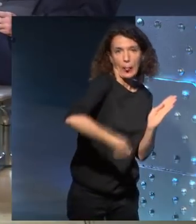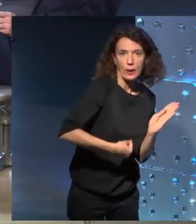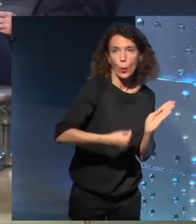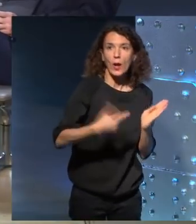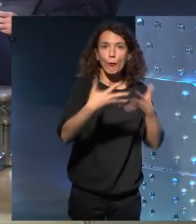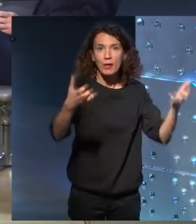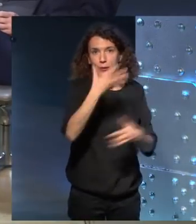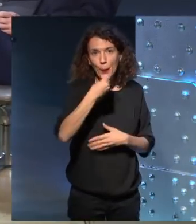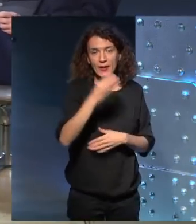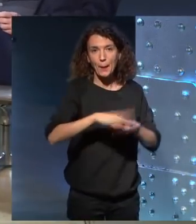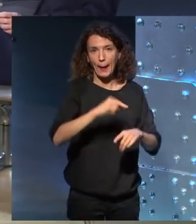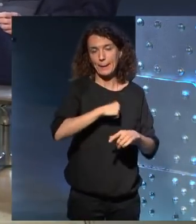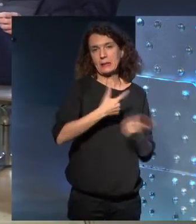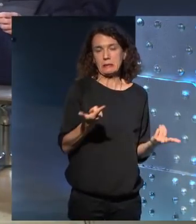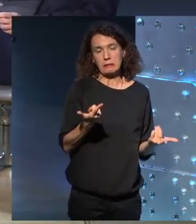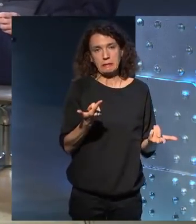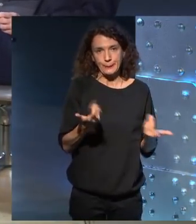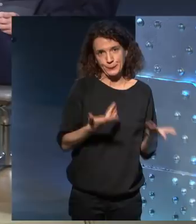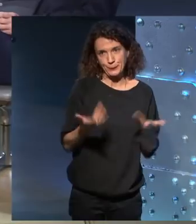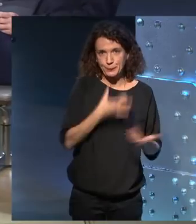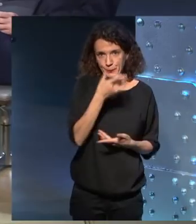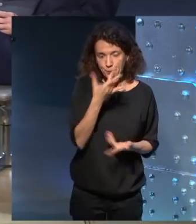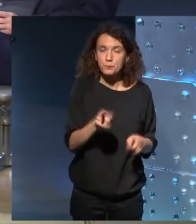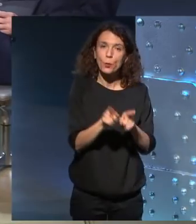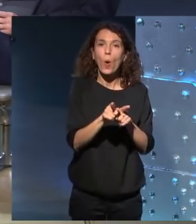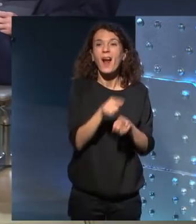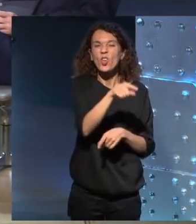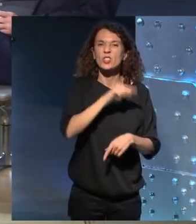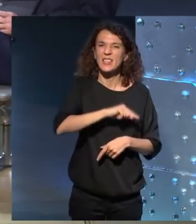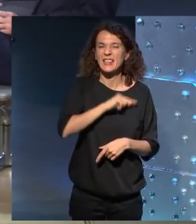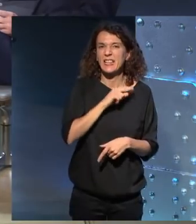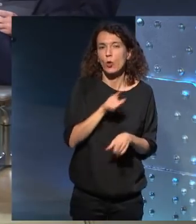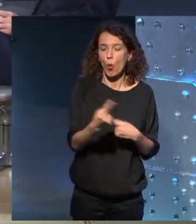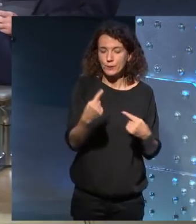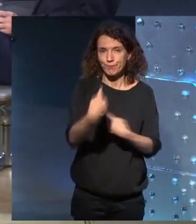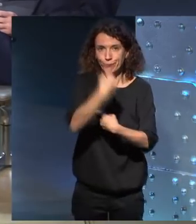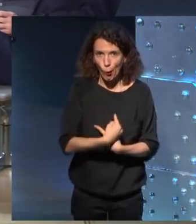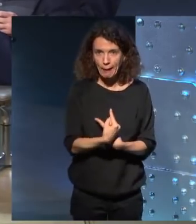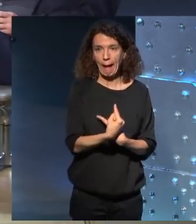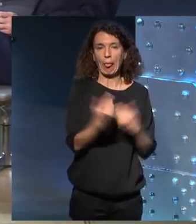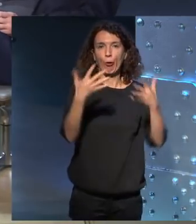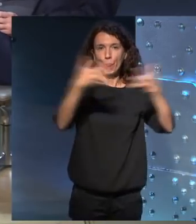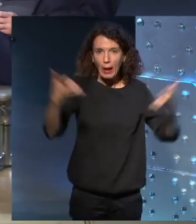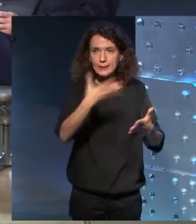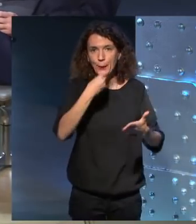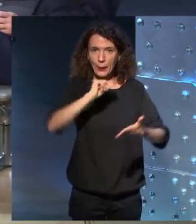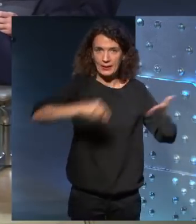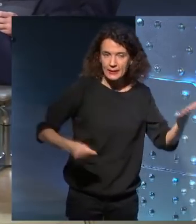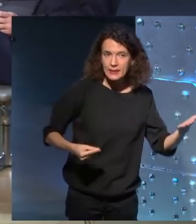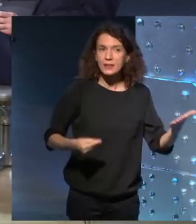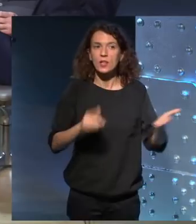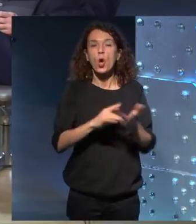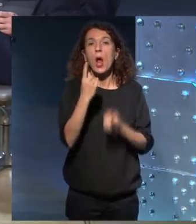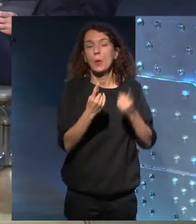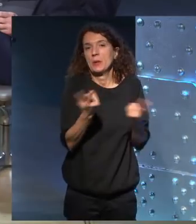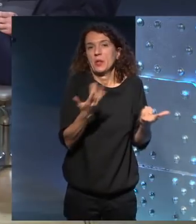dedicatoria, ¿no? Porque seguramente se sentirían obligados a poner una dedicatoria más elaborada que las que se hacen